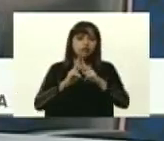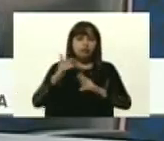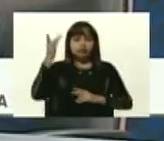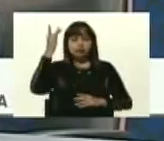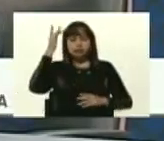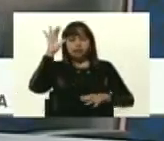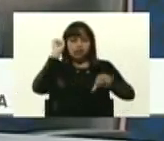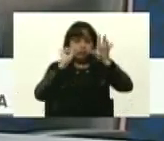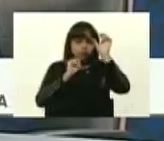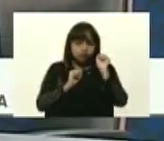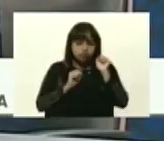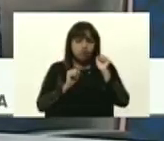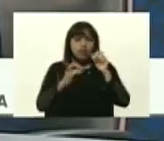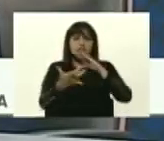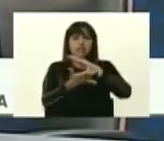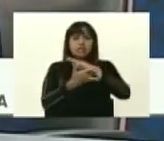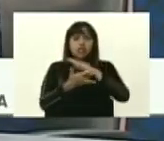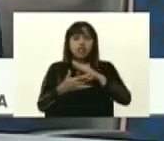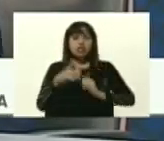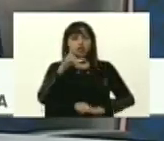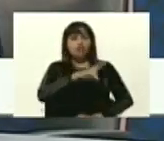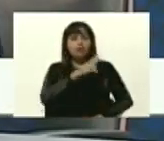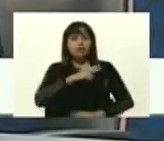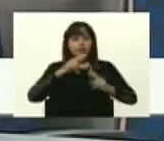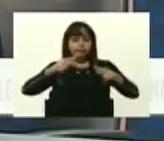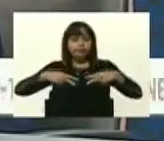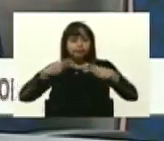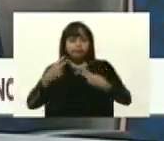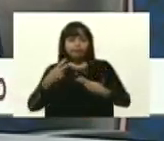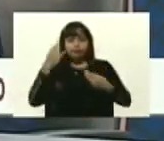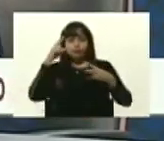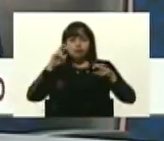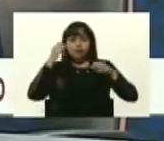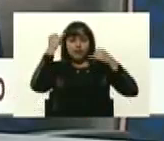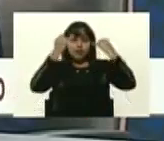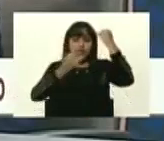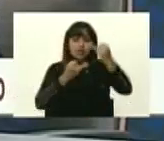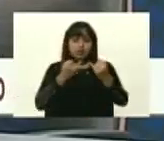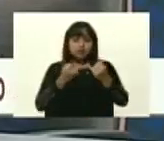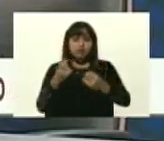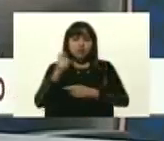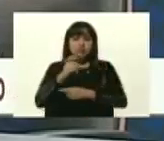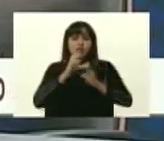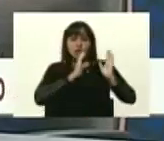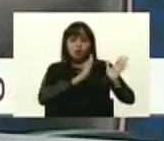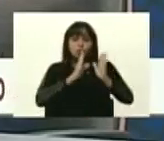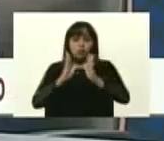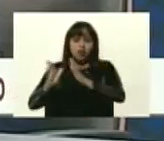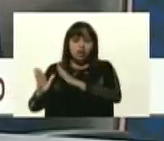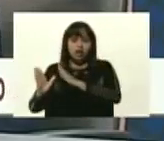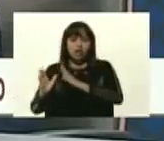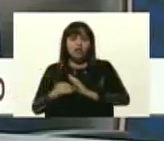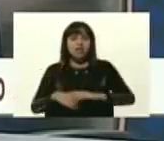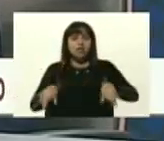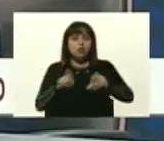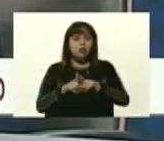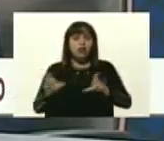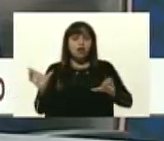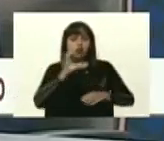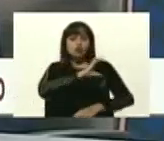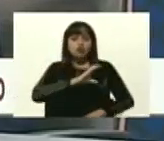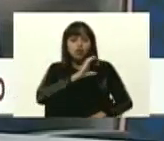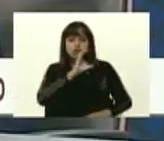formal, tecnológico y de la innovación. Esto necesita entonces que organicemos, igual que desde el Consejo Científico Presidencial, las áreas